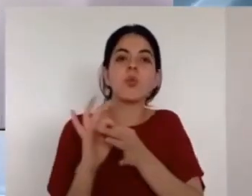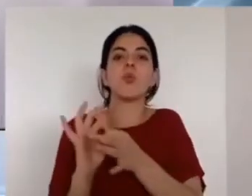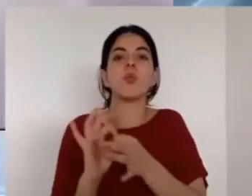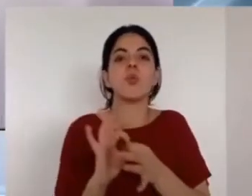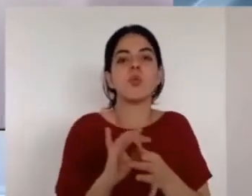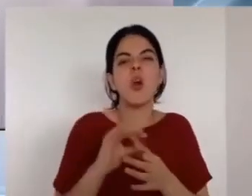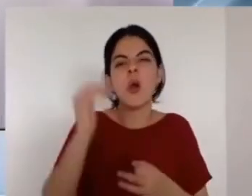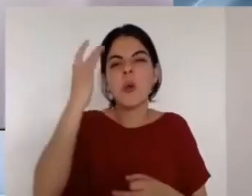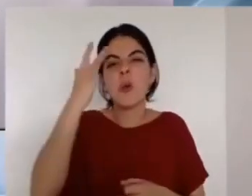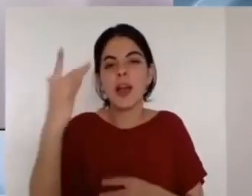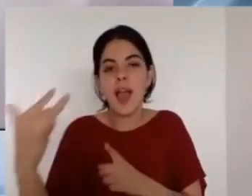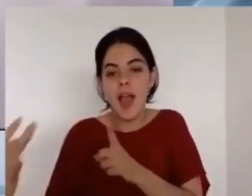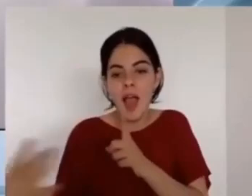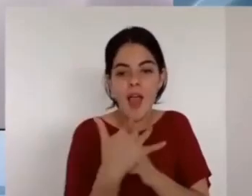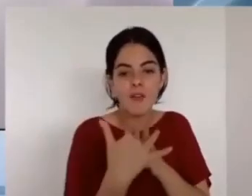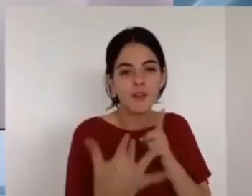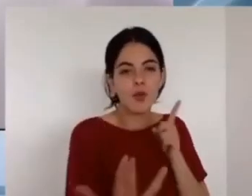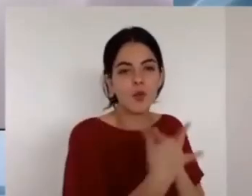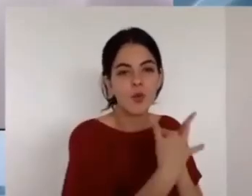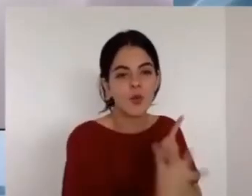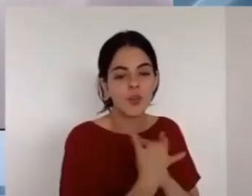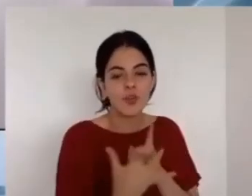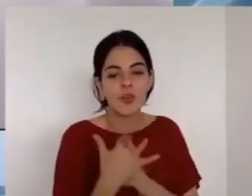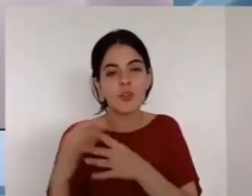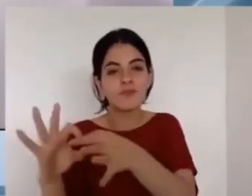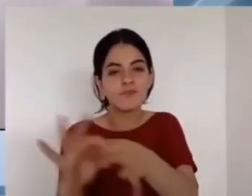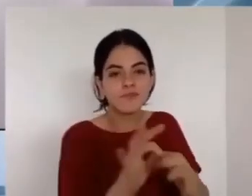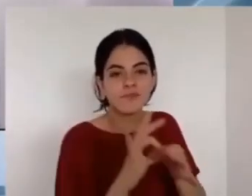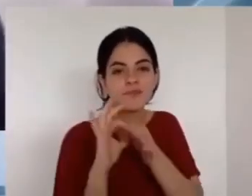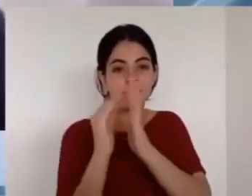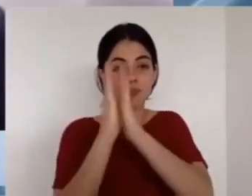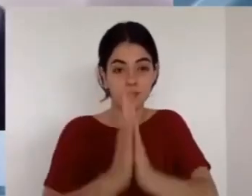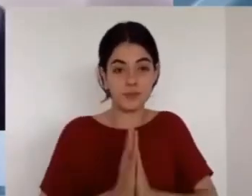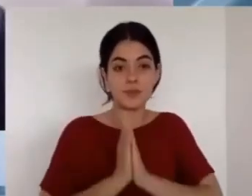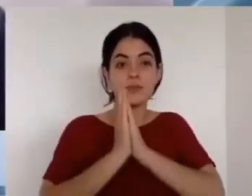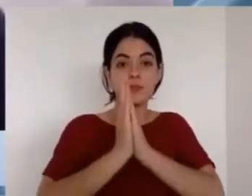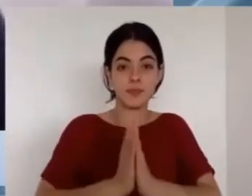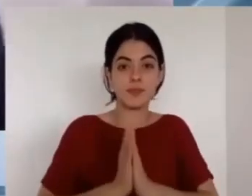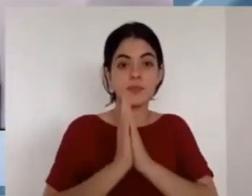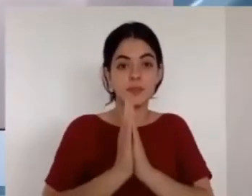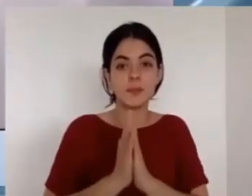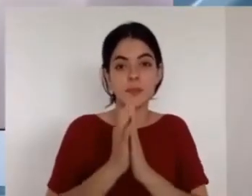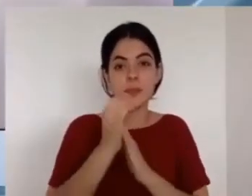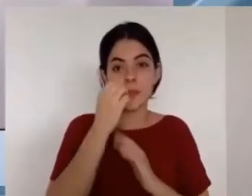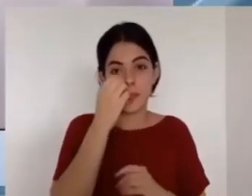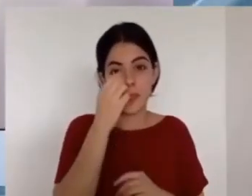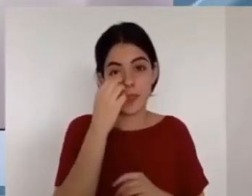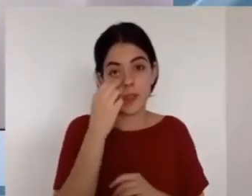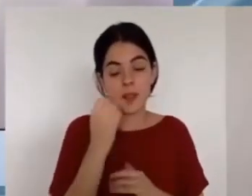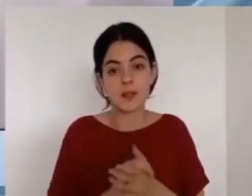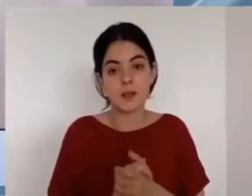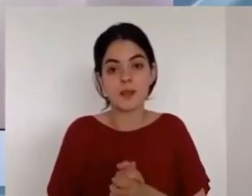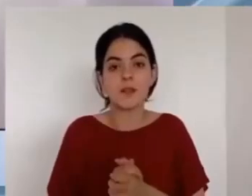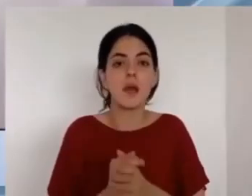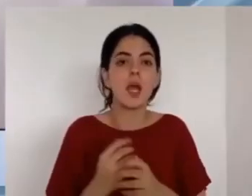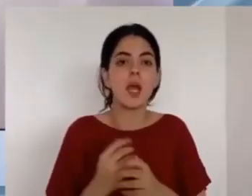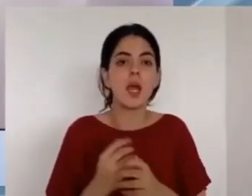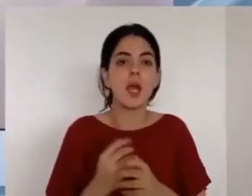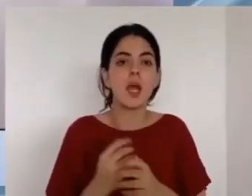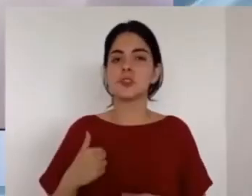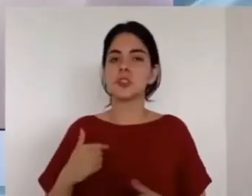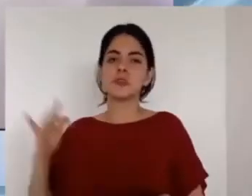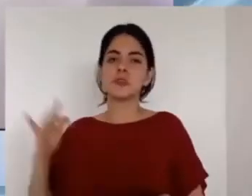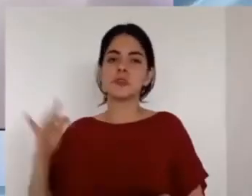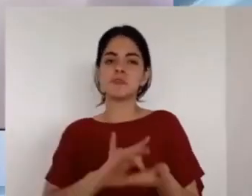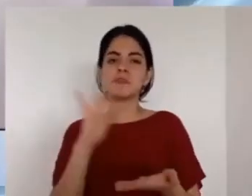estorbada la oración pues la biblia dice que por la pérdida de la comunión y tiene